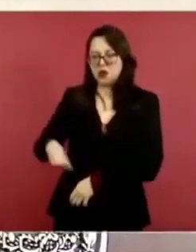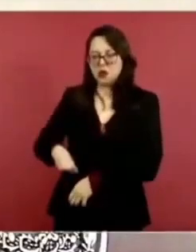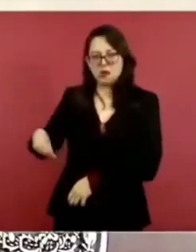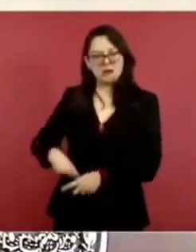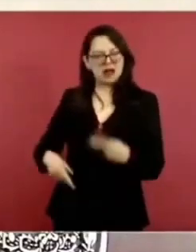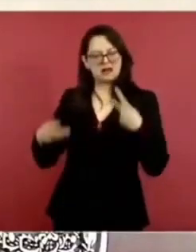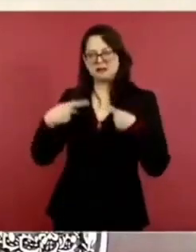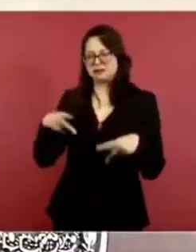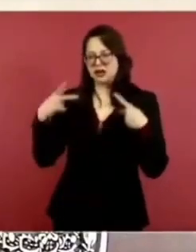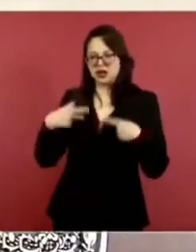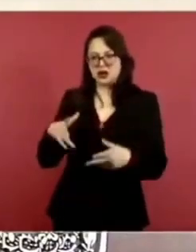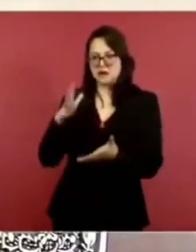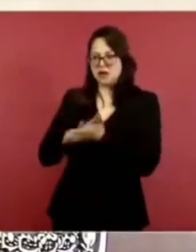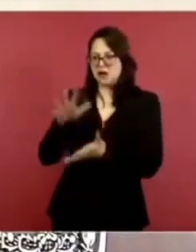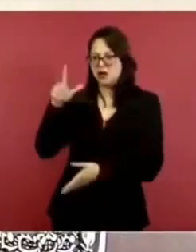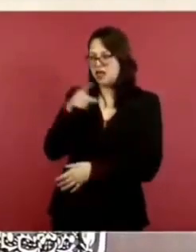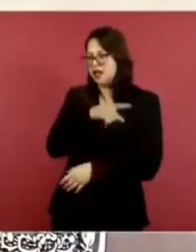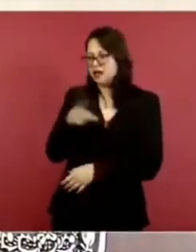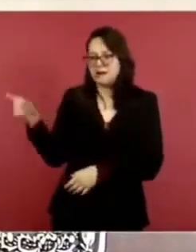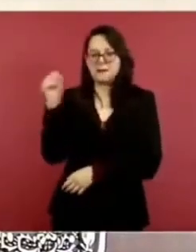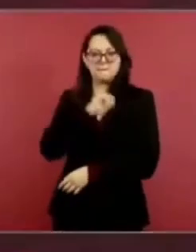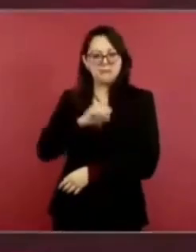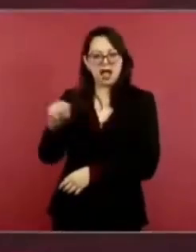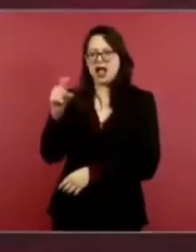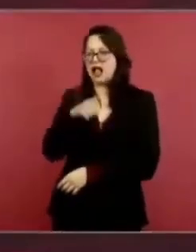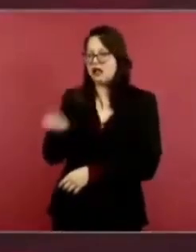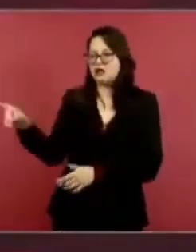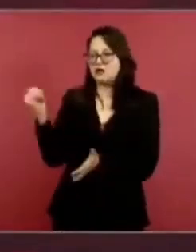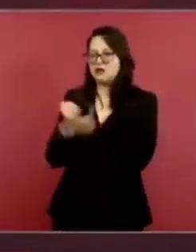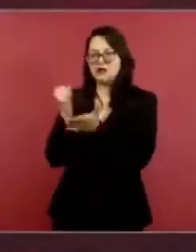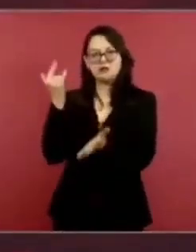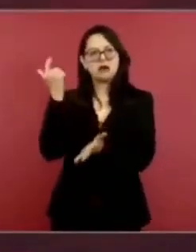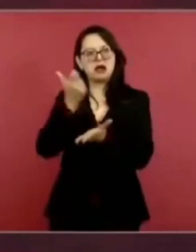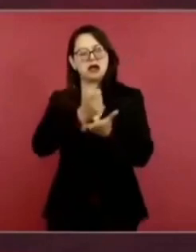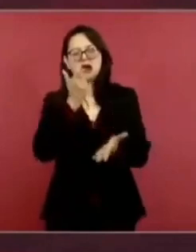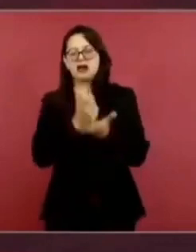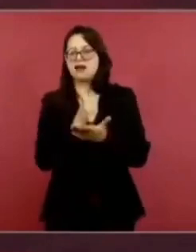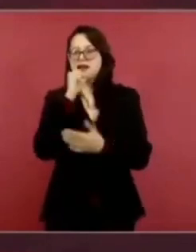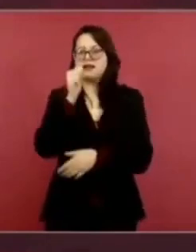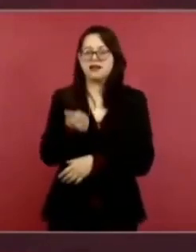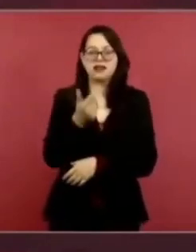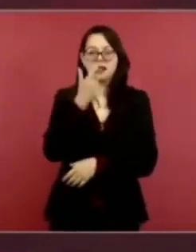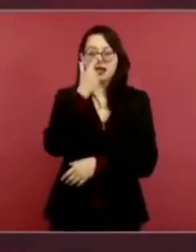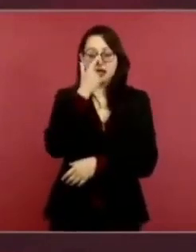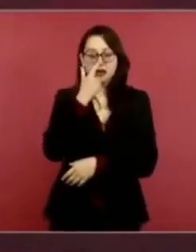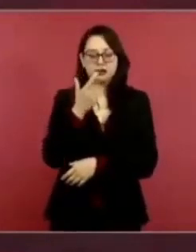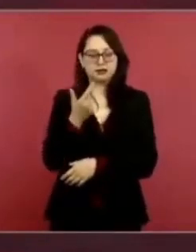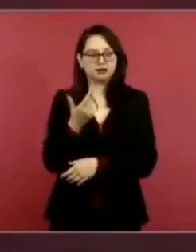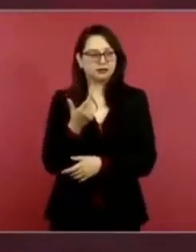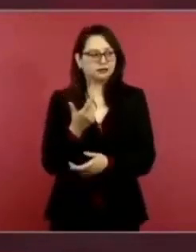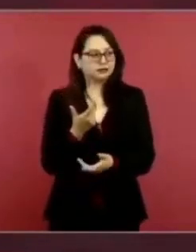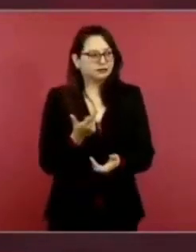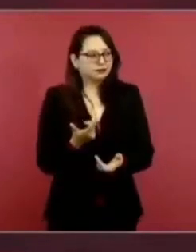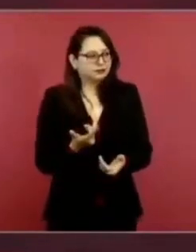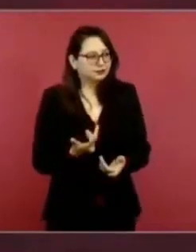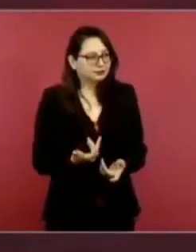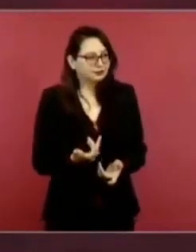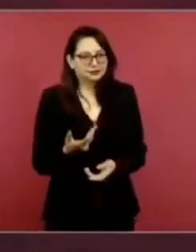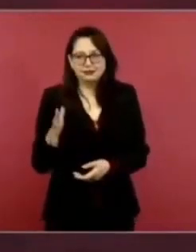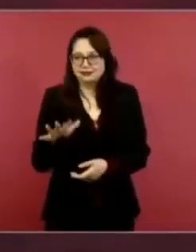Porque los que se buscaban la vida y se siguen buscando la vida como pueden,